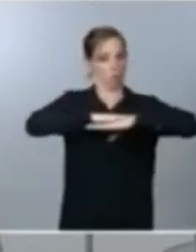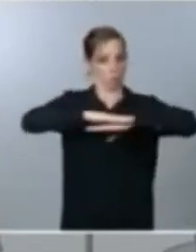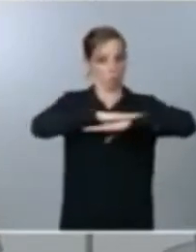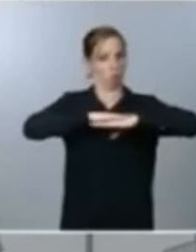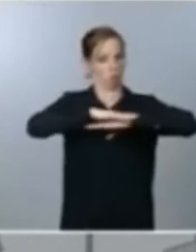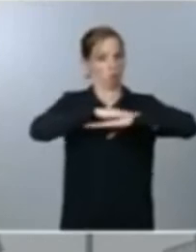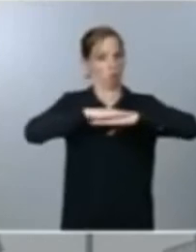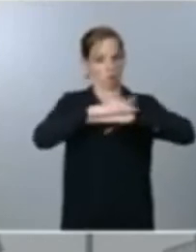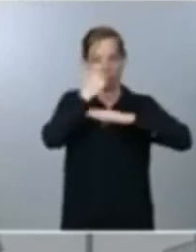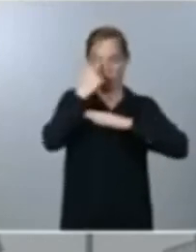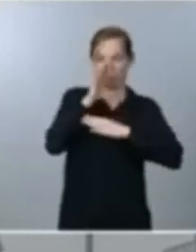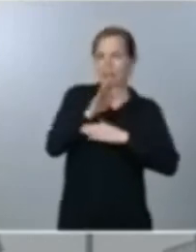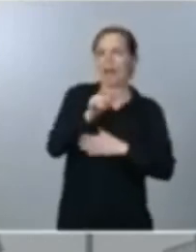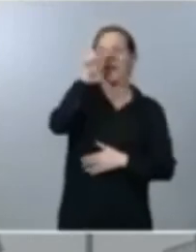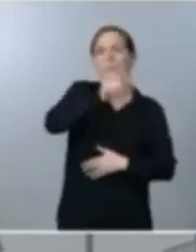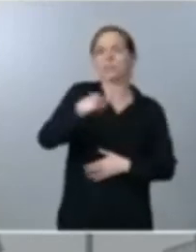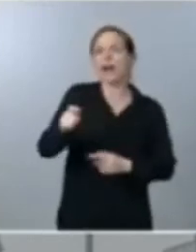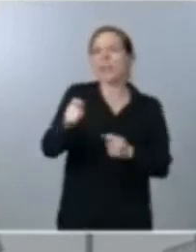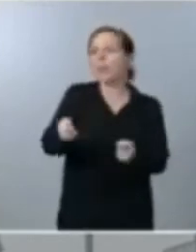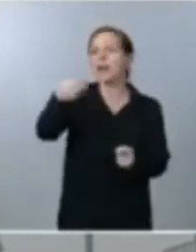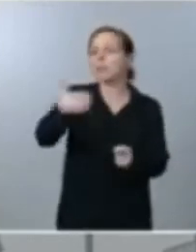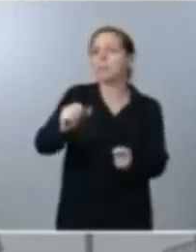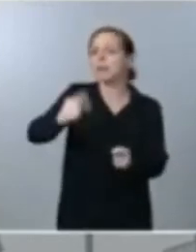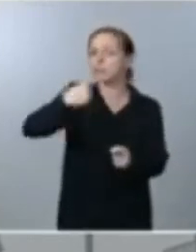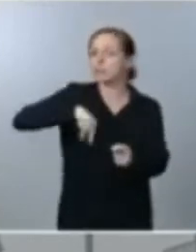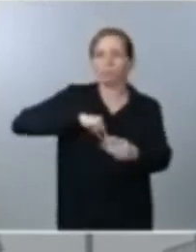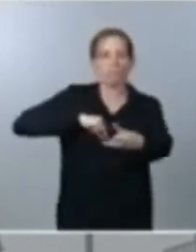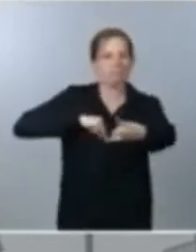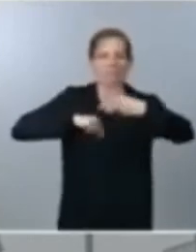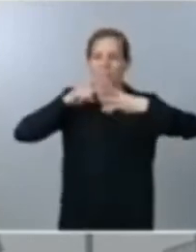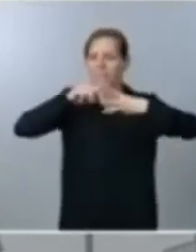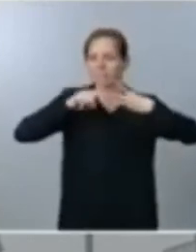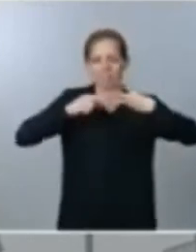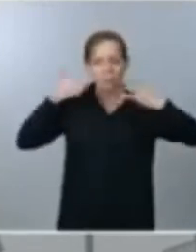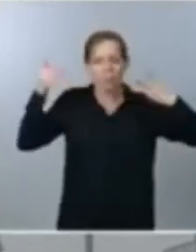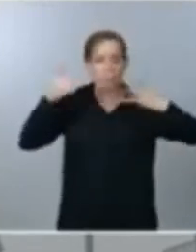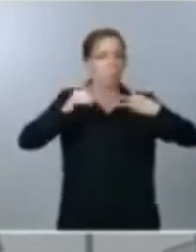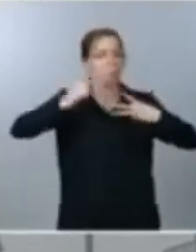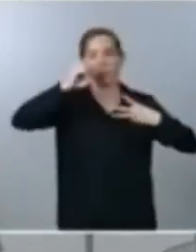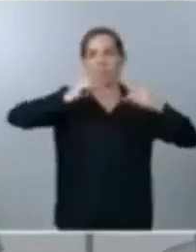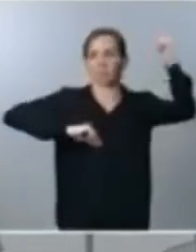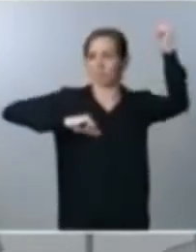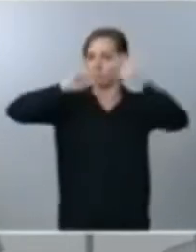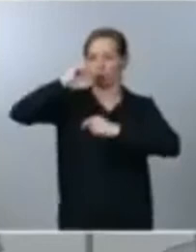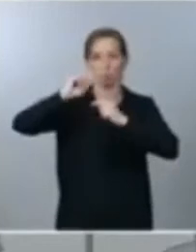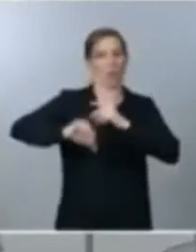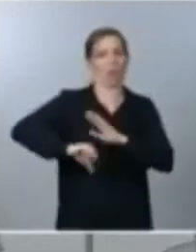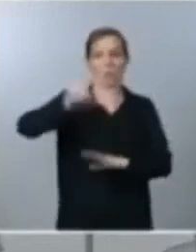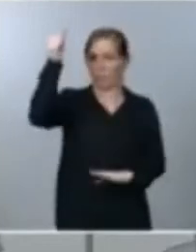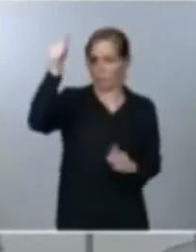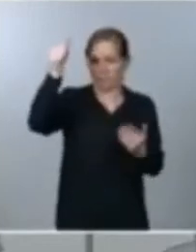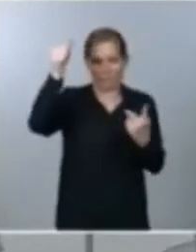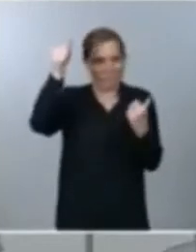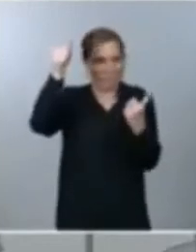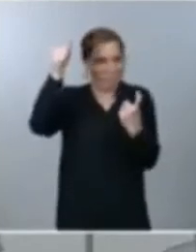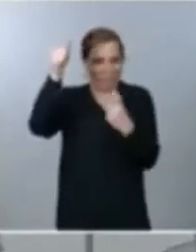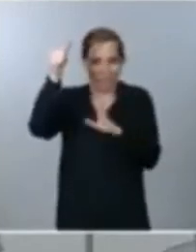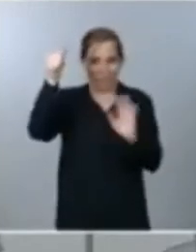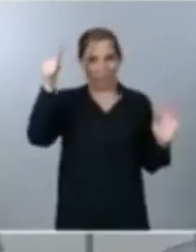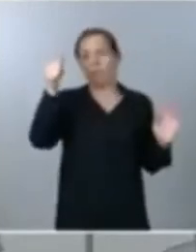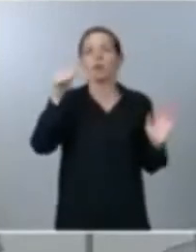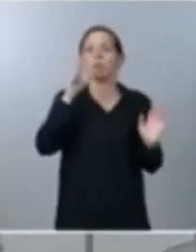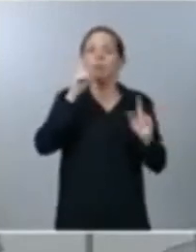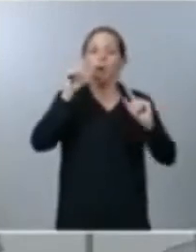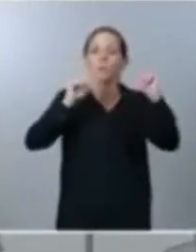ciudadanos nosotros nos vamos a centrar en tres cuestiones la primera es la aprobación de los presupuestos porque necesitamos unos nuevos presupuestos